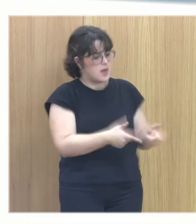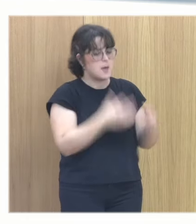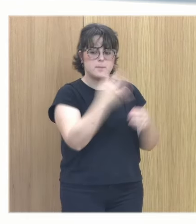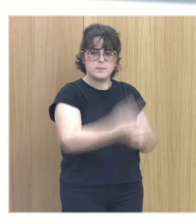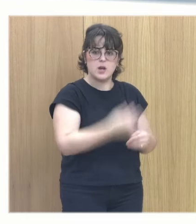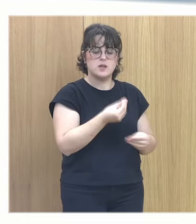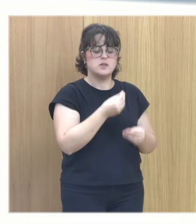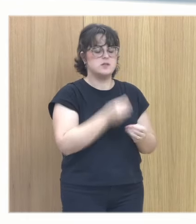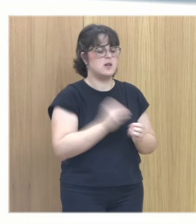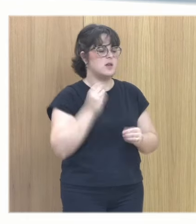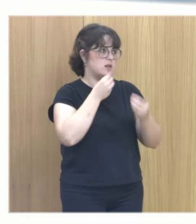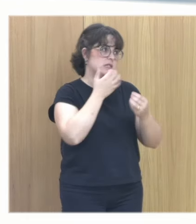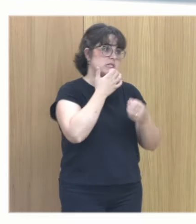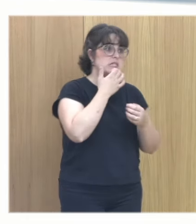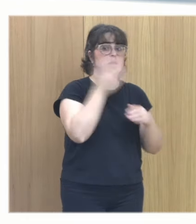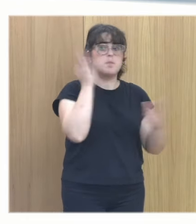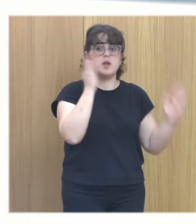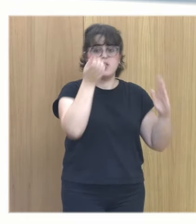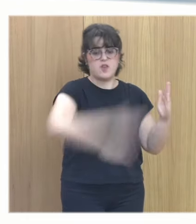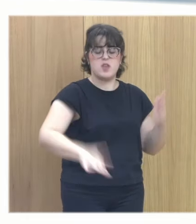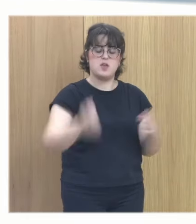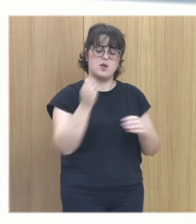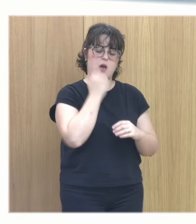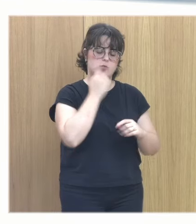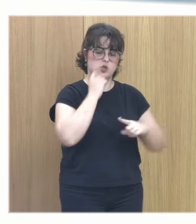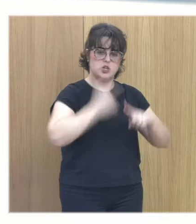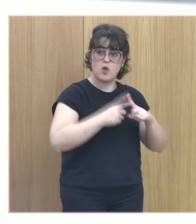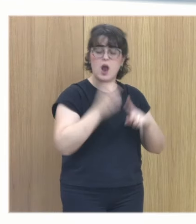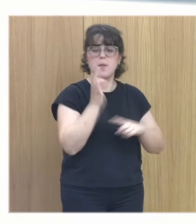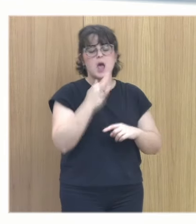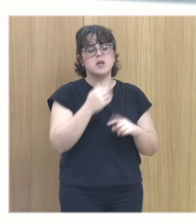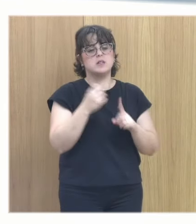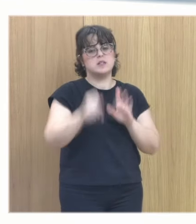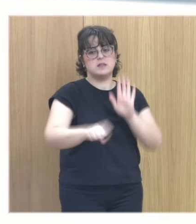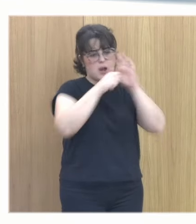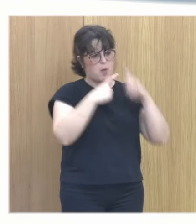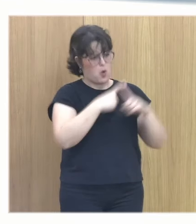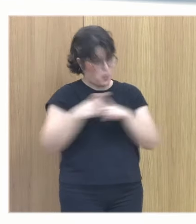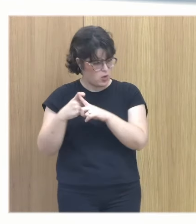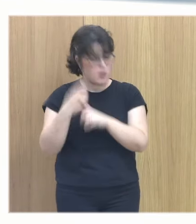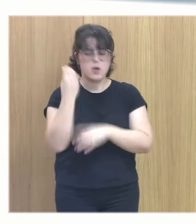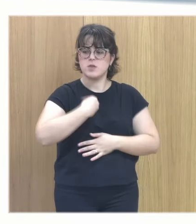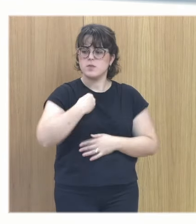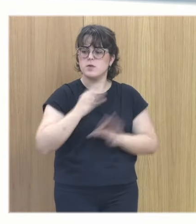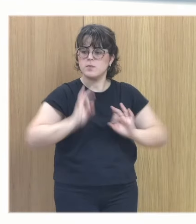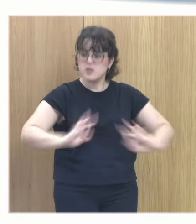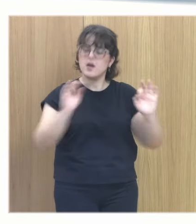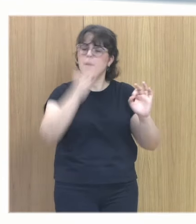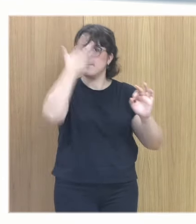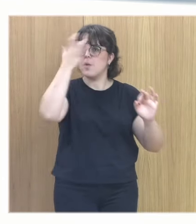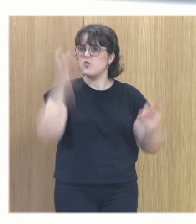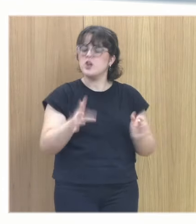historias de abuso sexual infantil historias de trauma complejo esa relación entre el trauma complejo y los trastornos de alimentación ya por fin